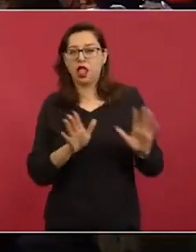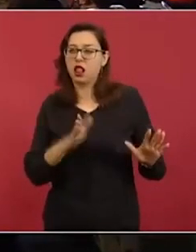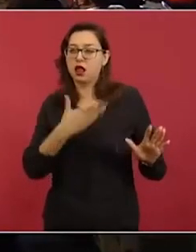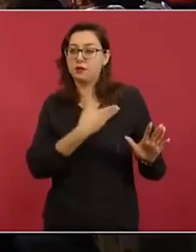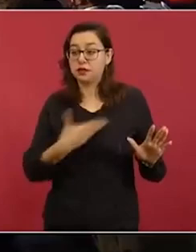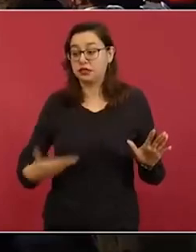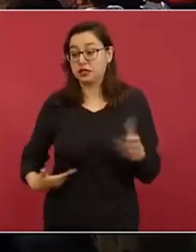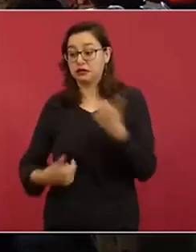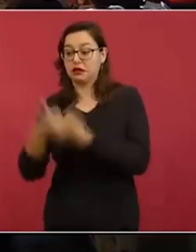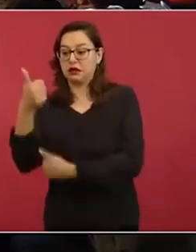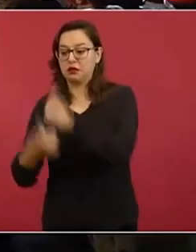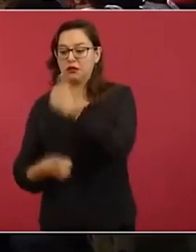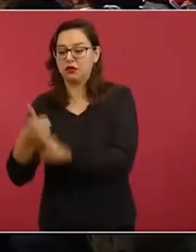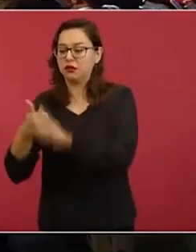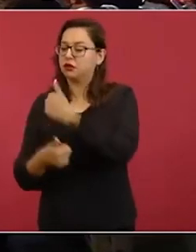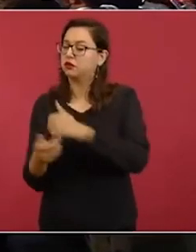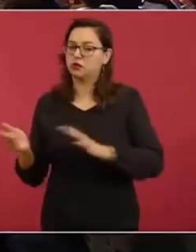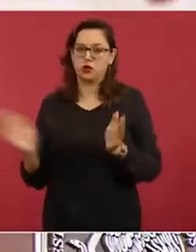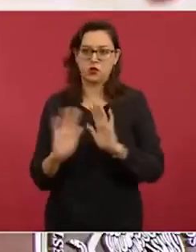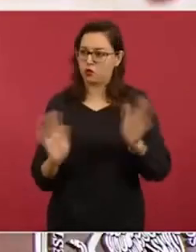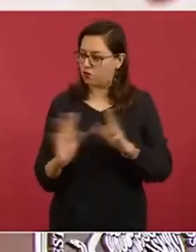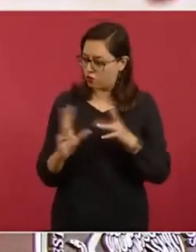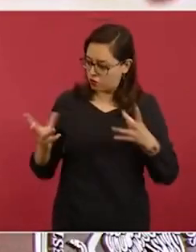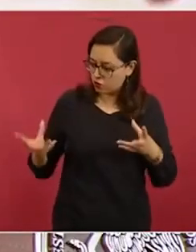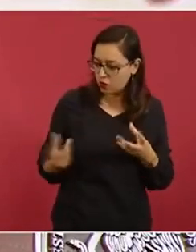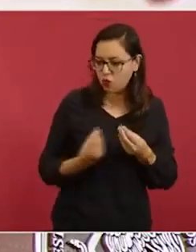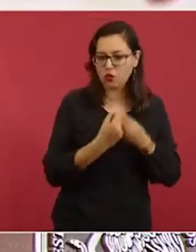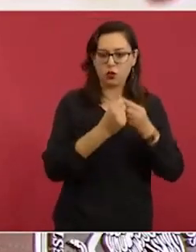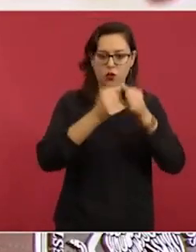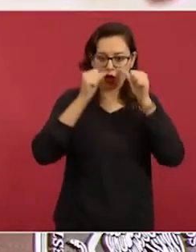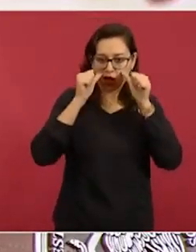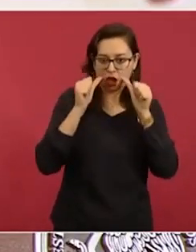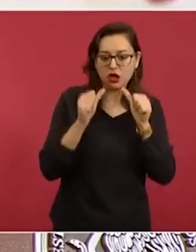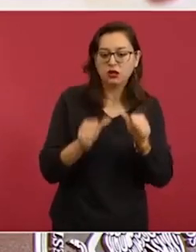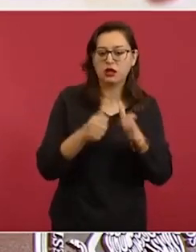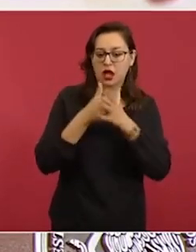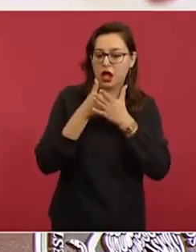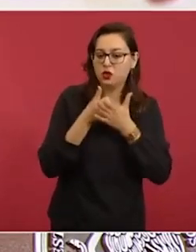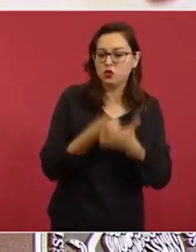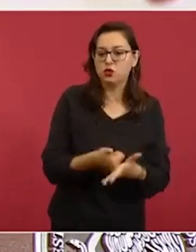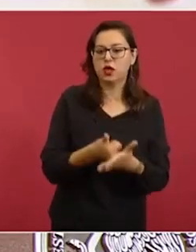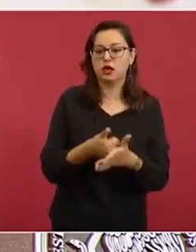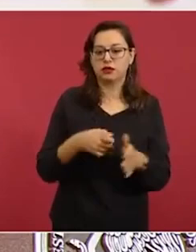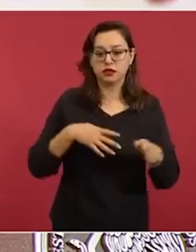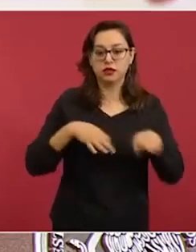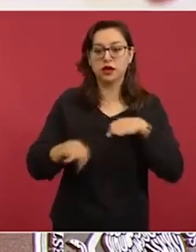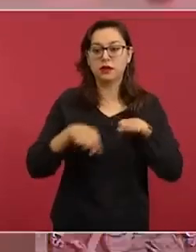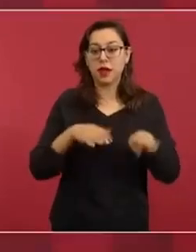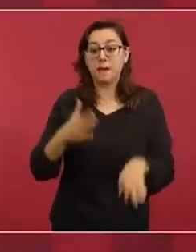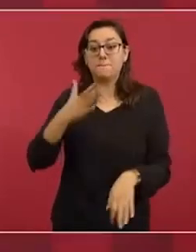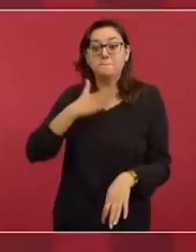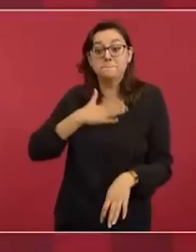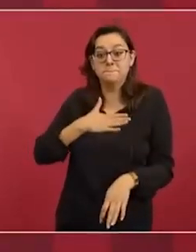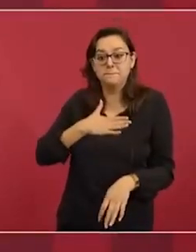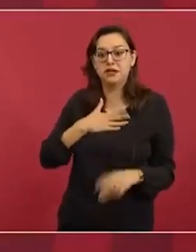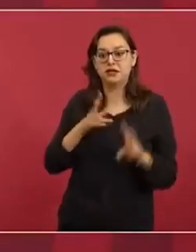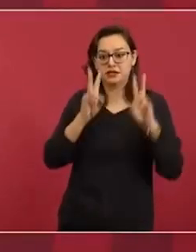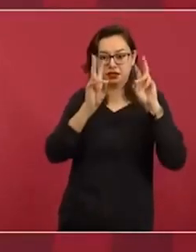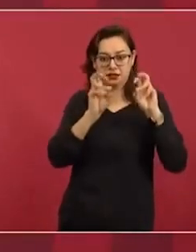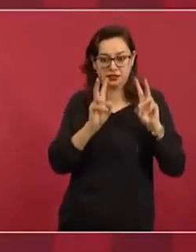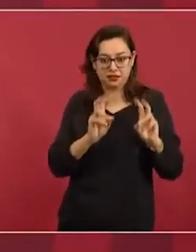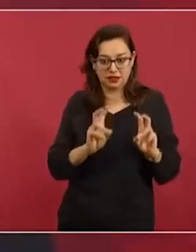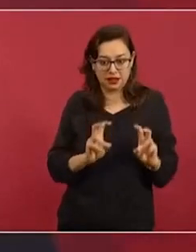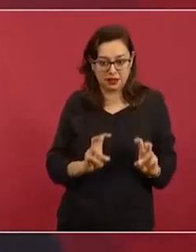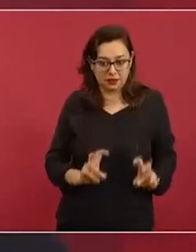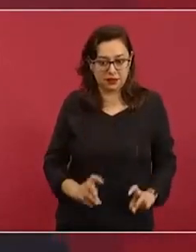sino que me ayudara a cumplir la agenda que tiene que